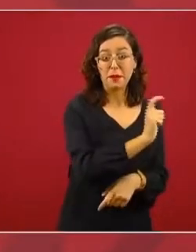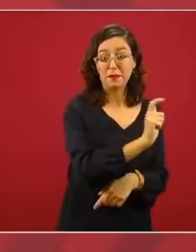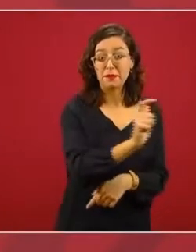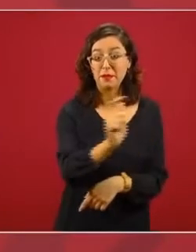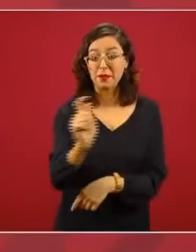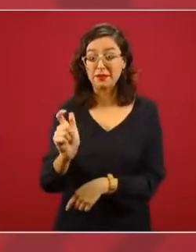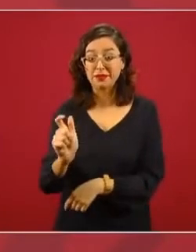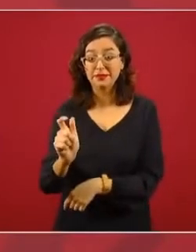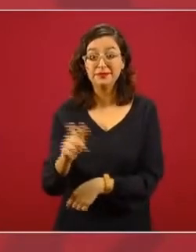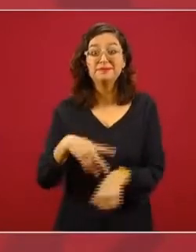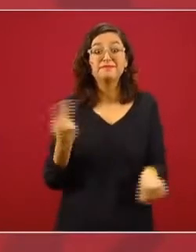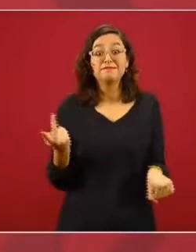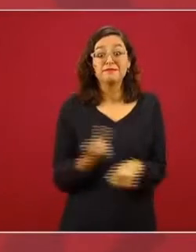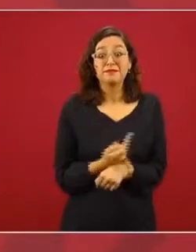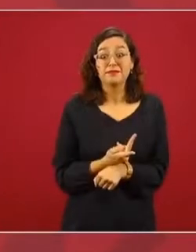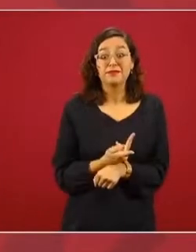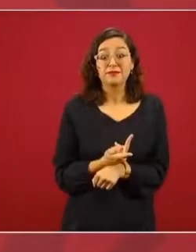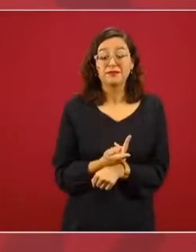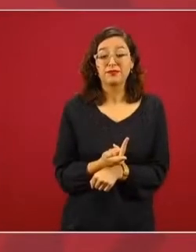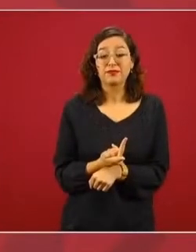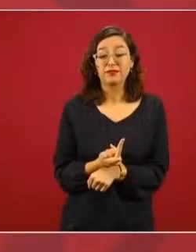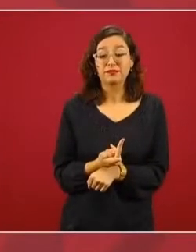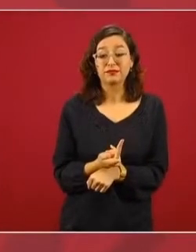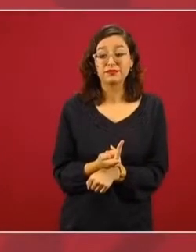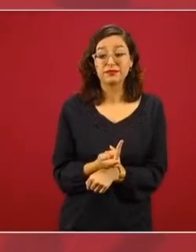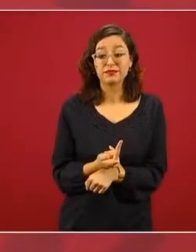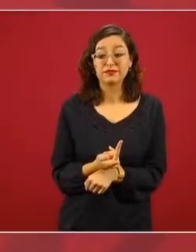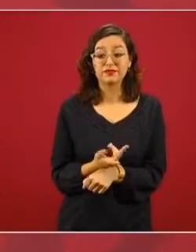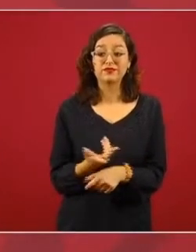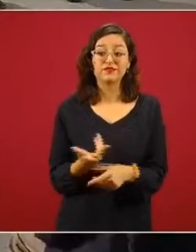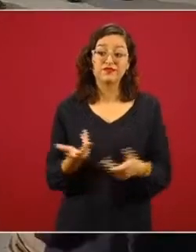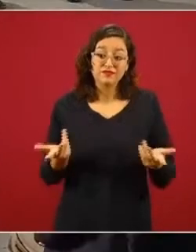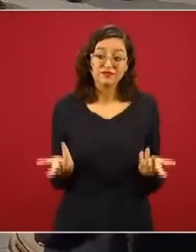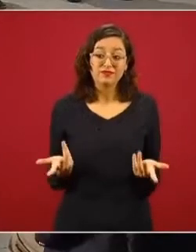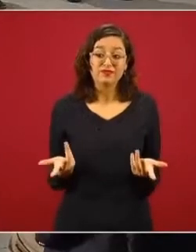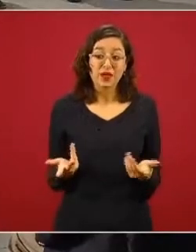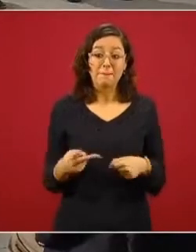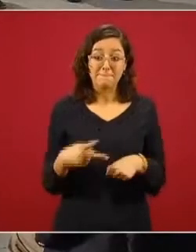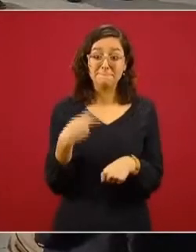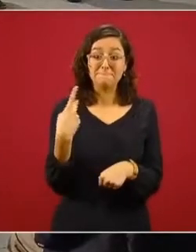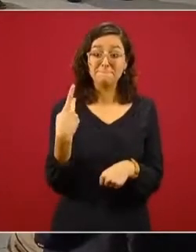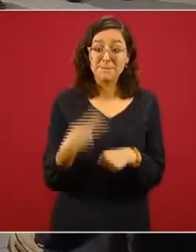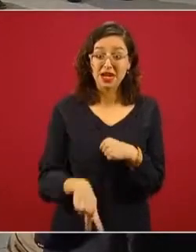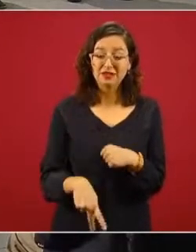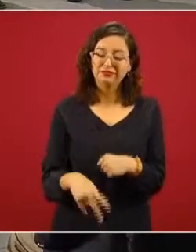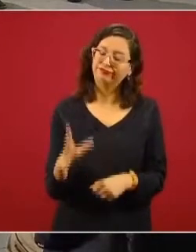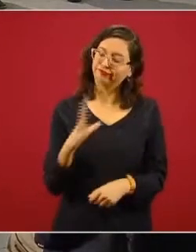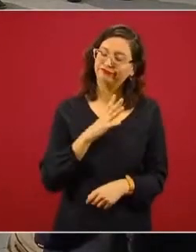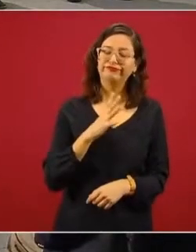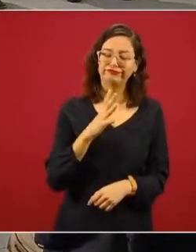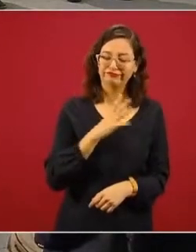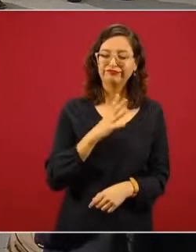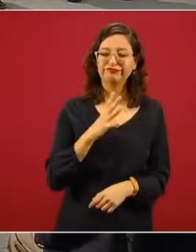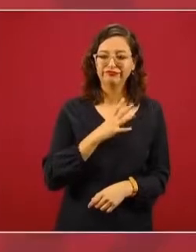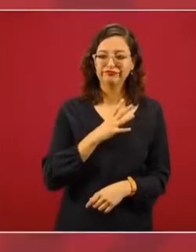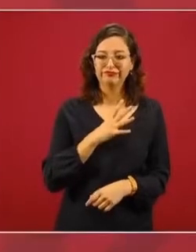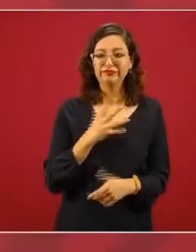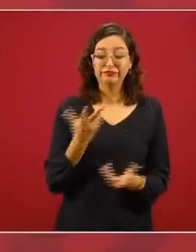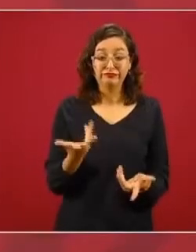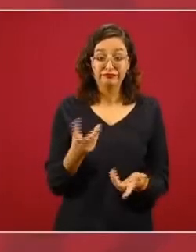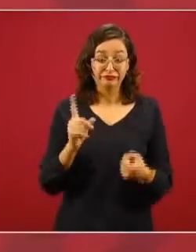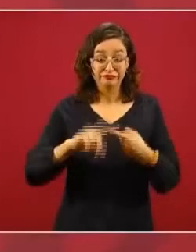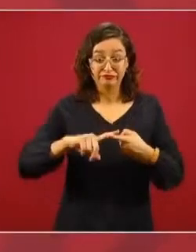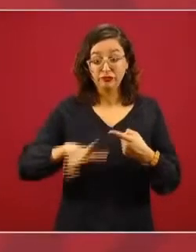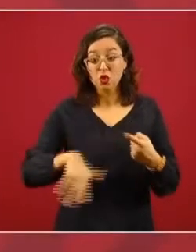Y esto significa riesgos de corrupción,